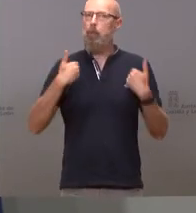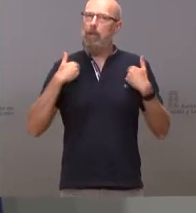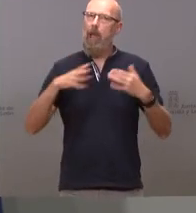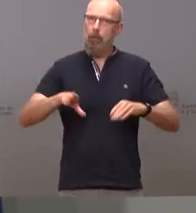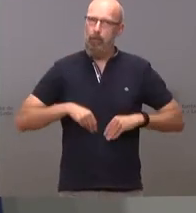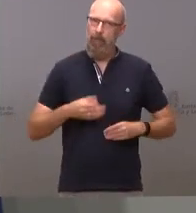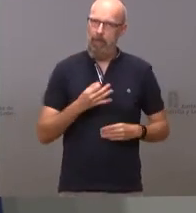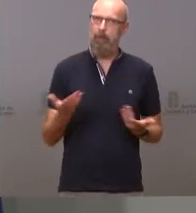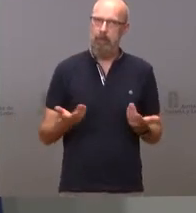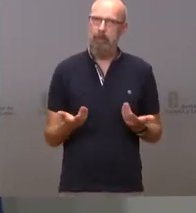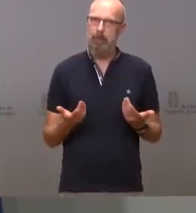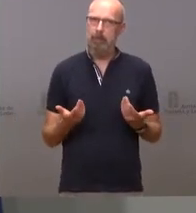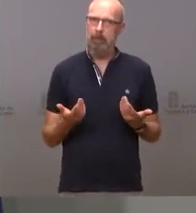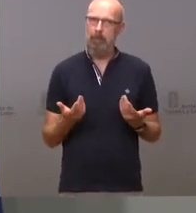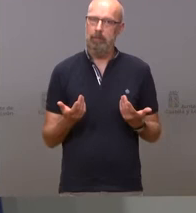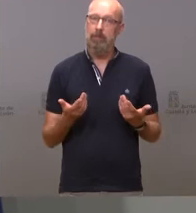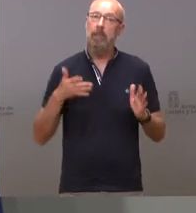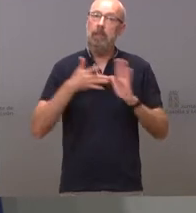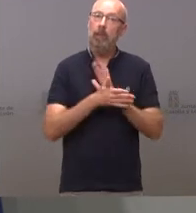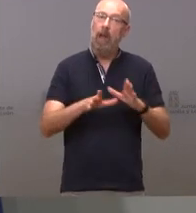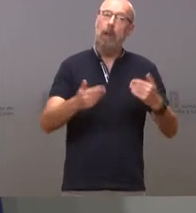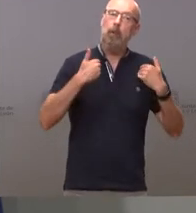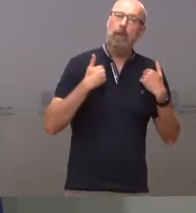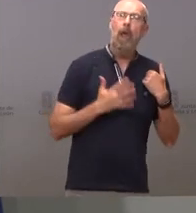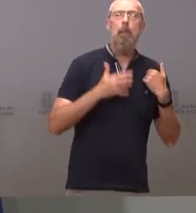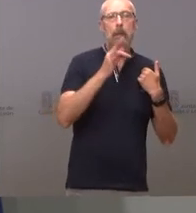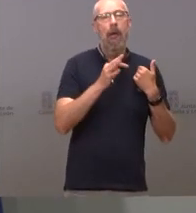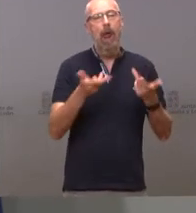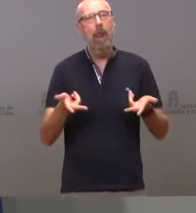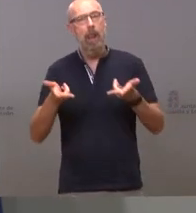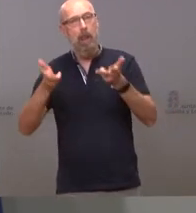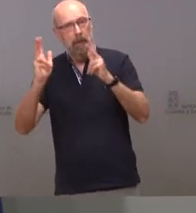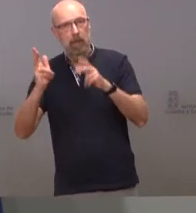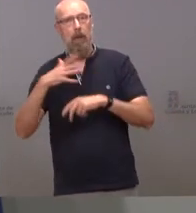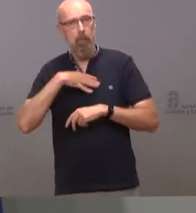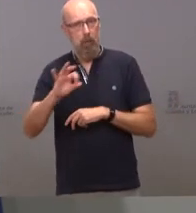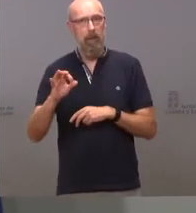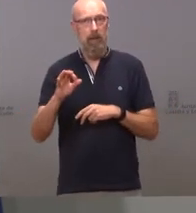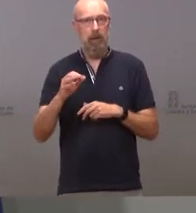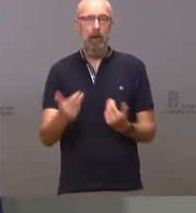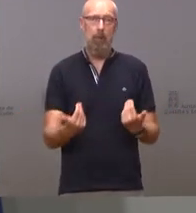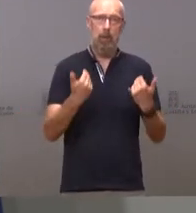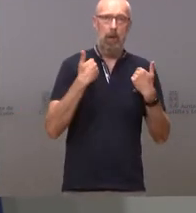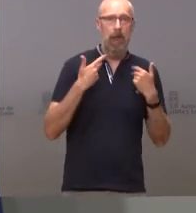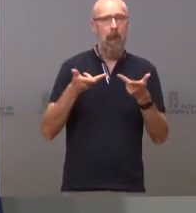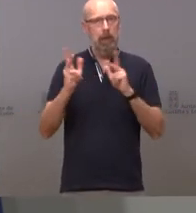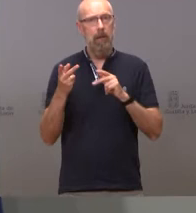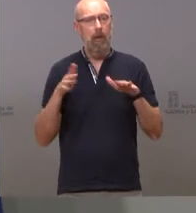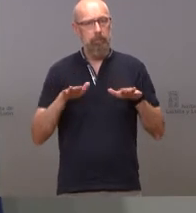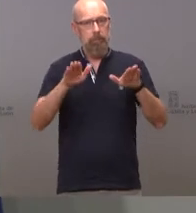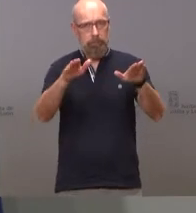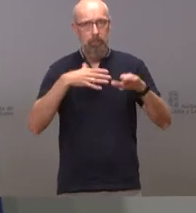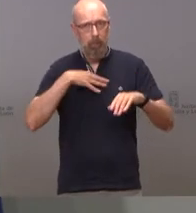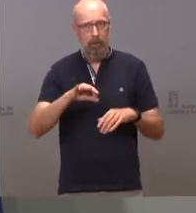que eso no está reñido con la libertad. La libertad y la responsabilidad no son dos cosas antitéticas y que